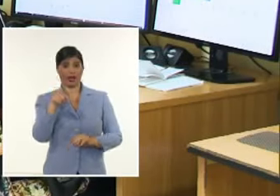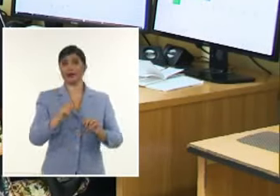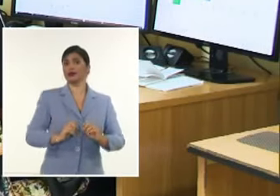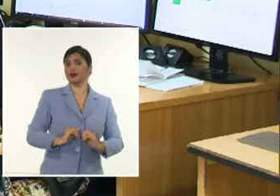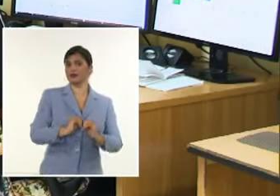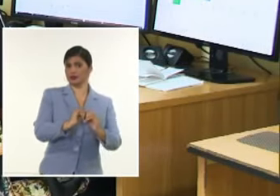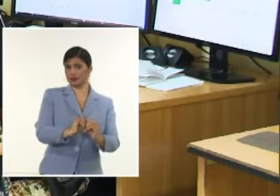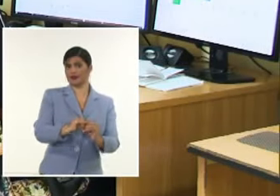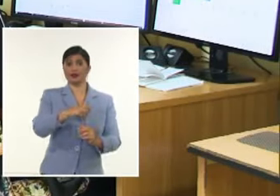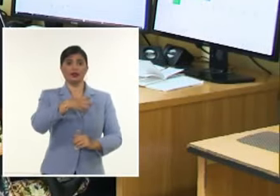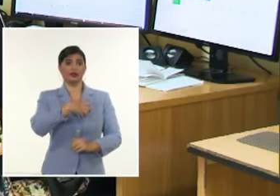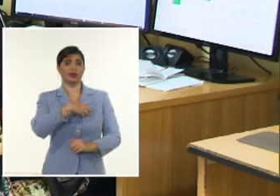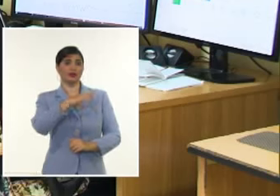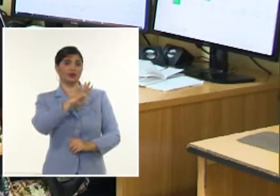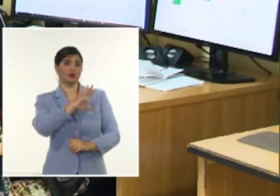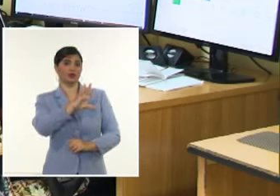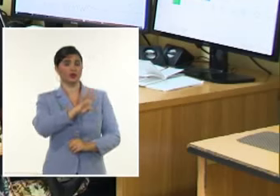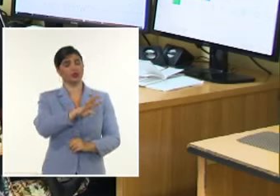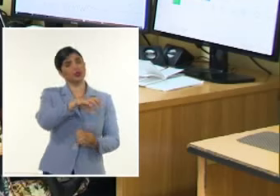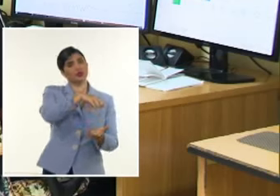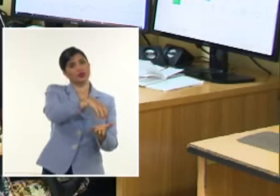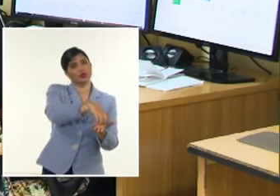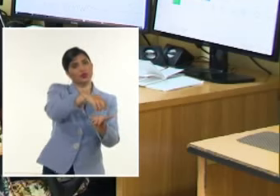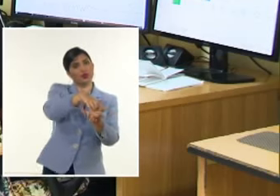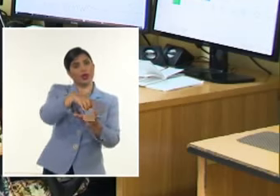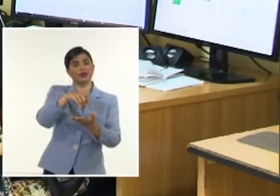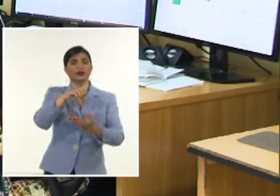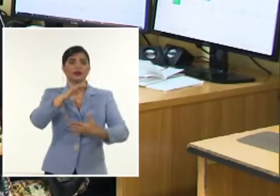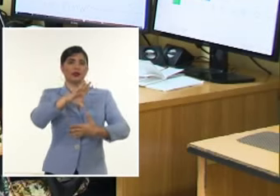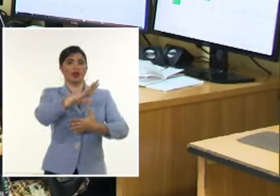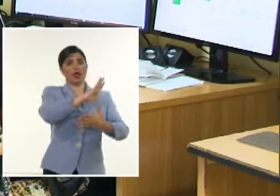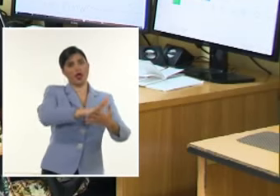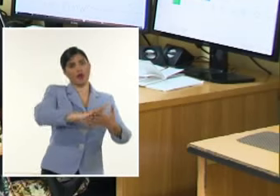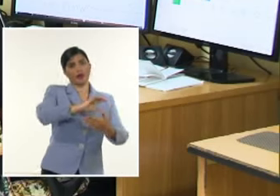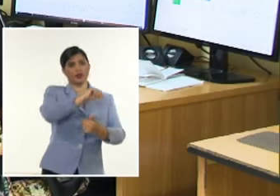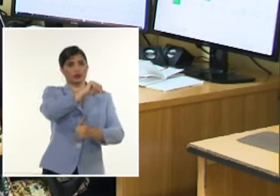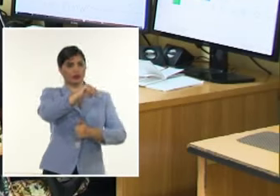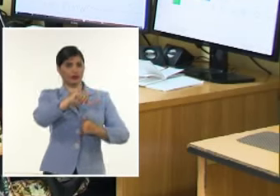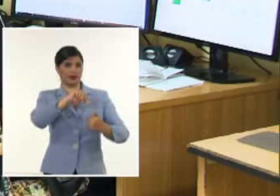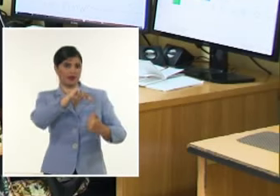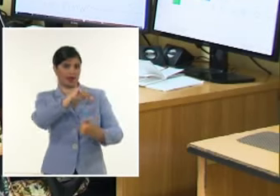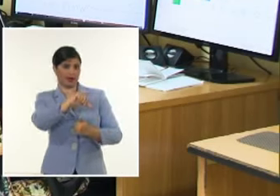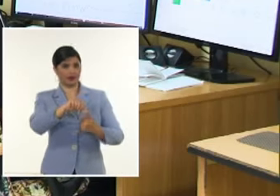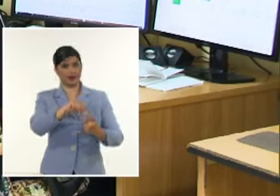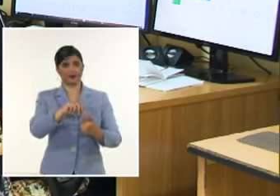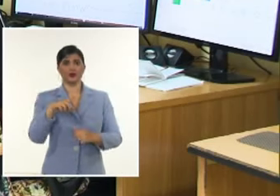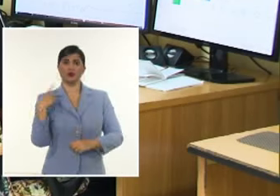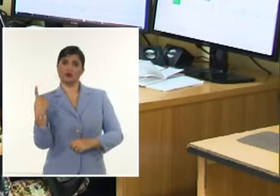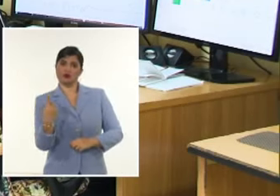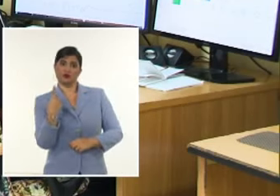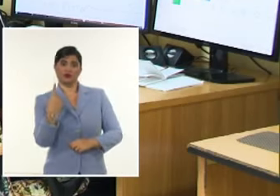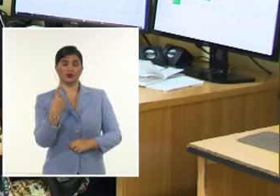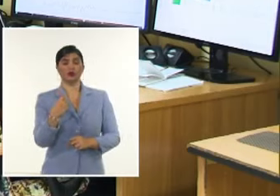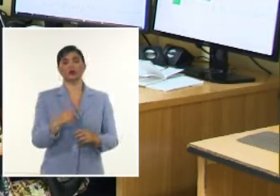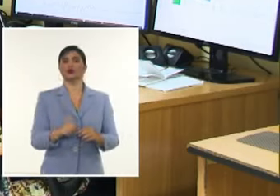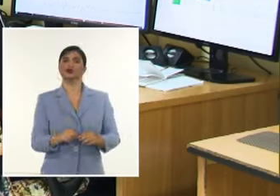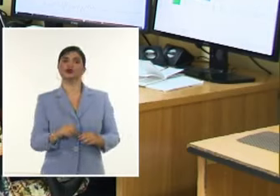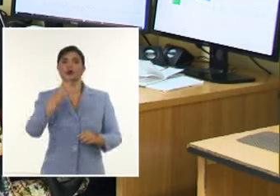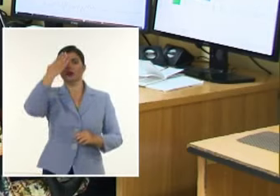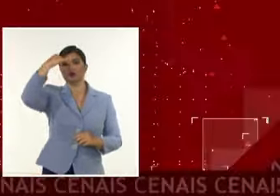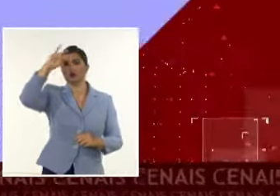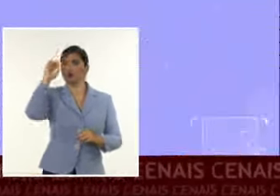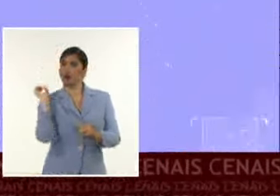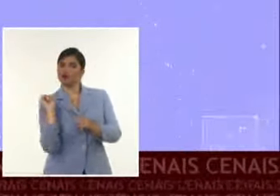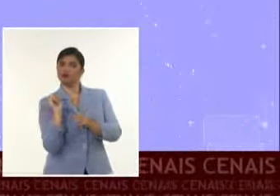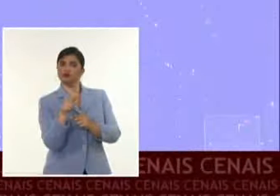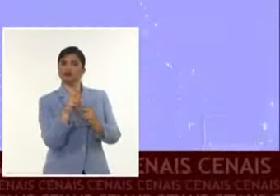54 estaciones De todo América Y el Caribe Y las estaciones Nuestras Igualmente Se envían Por un